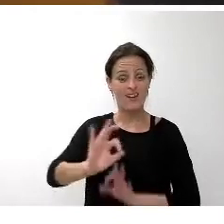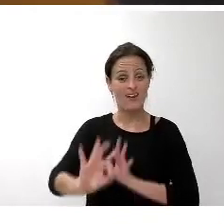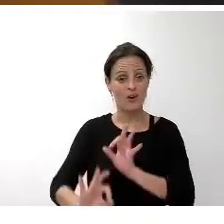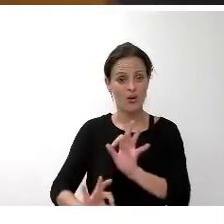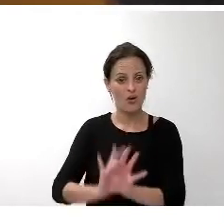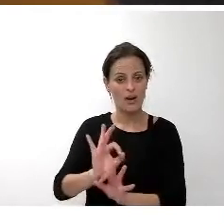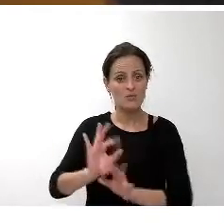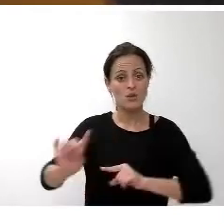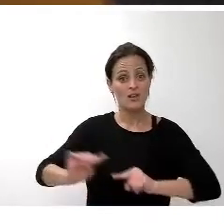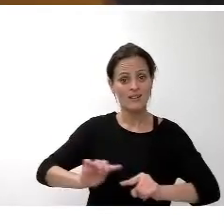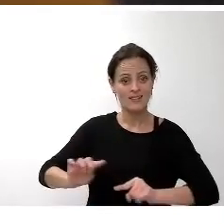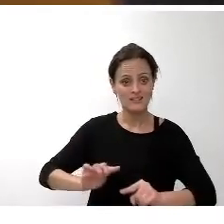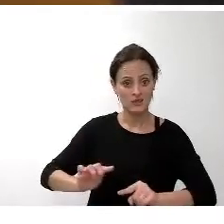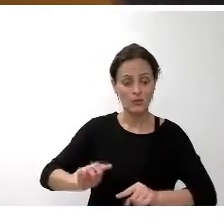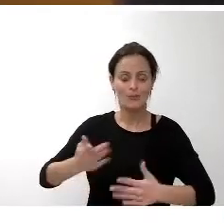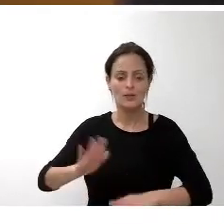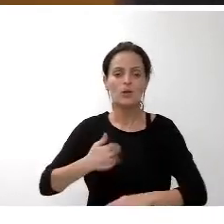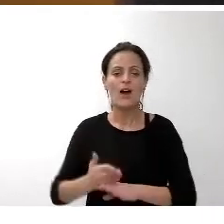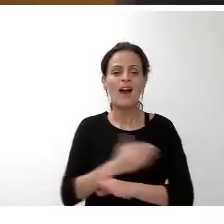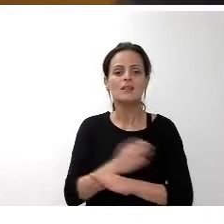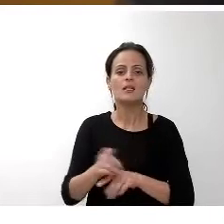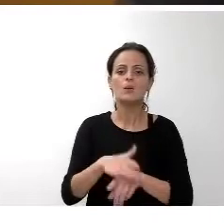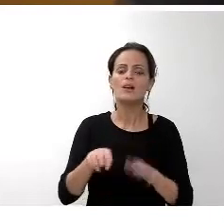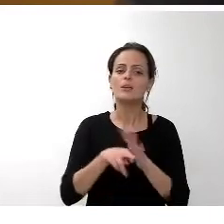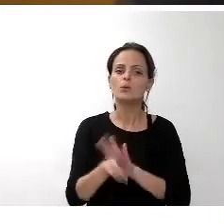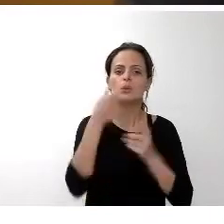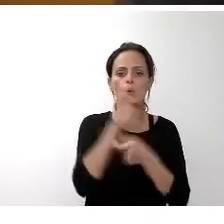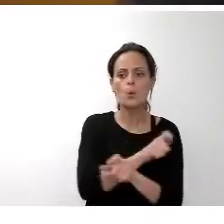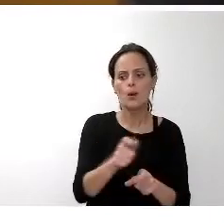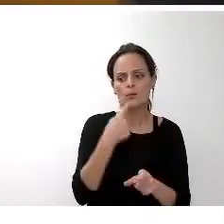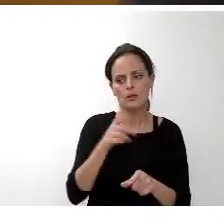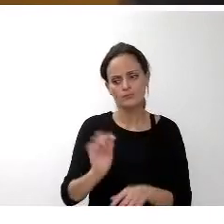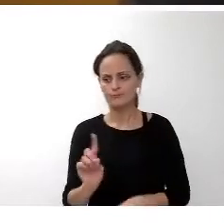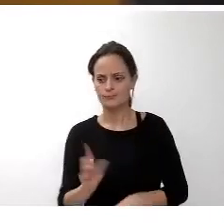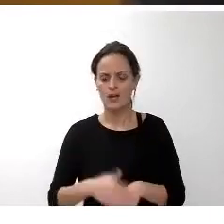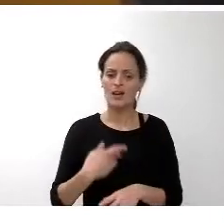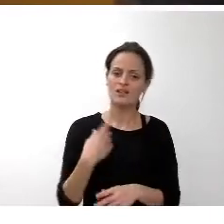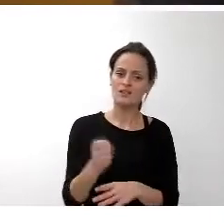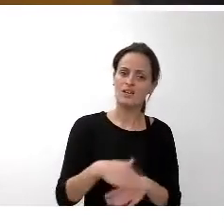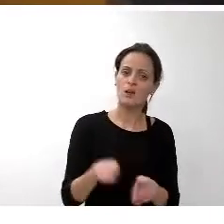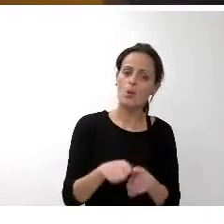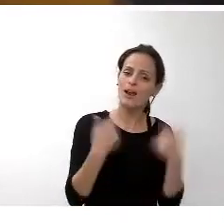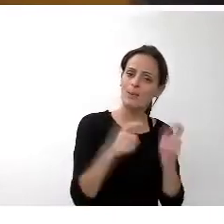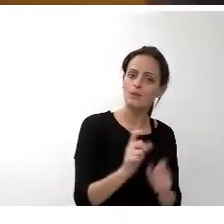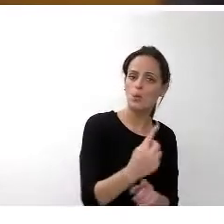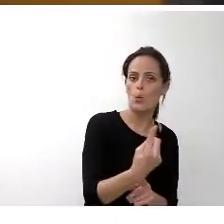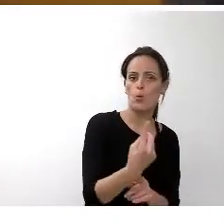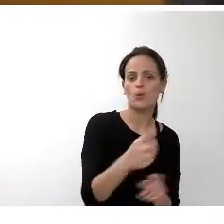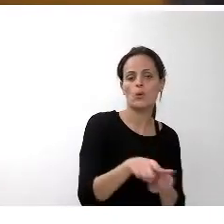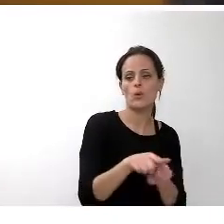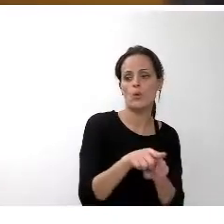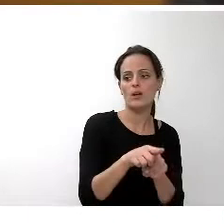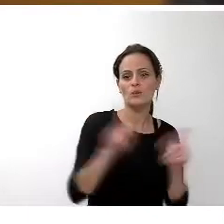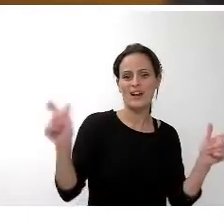después de un informe del área de recursos humanos, se hace necesario adaptar su capítulo 1, su capítulo de personal, con una reducción